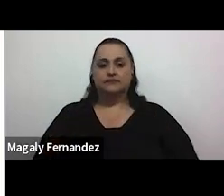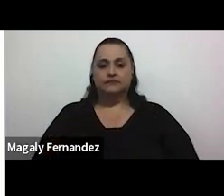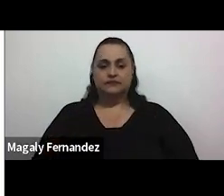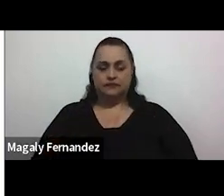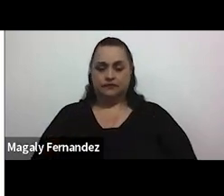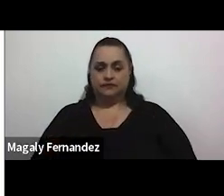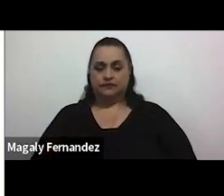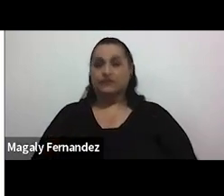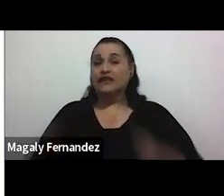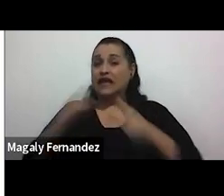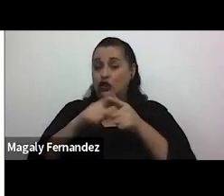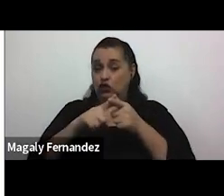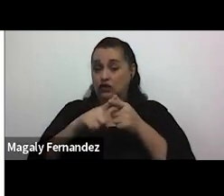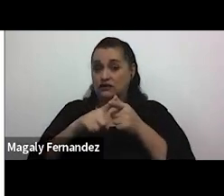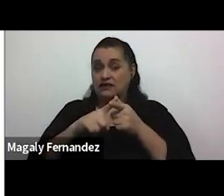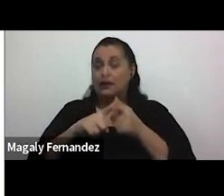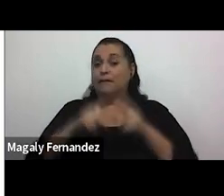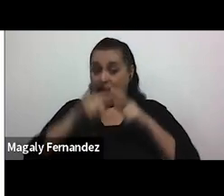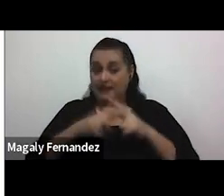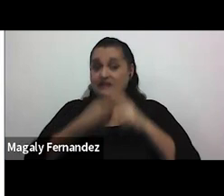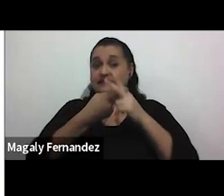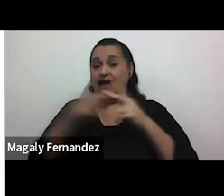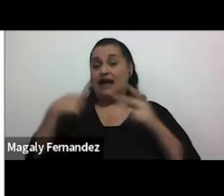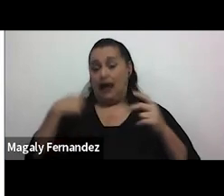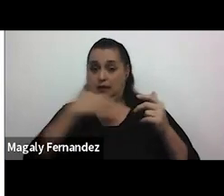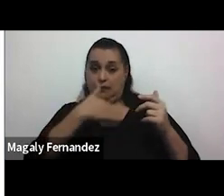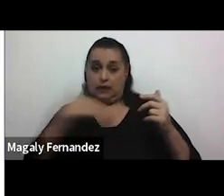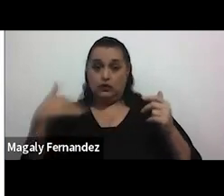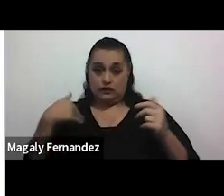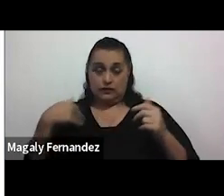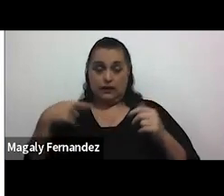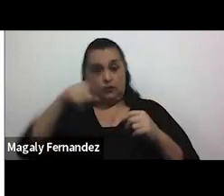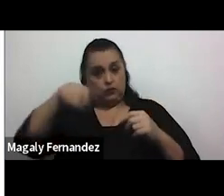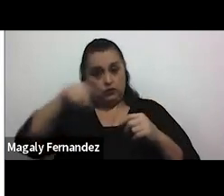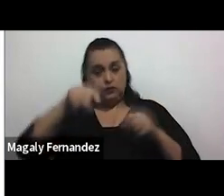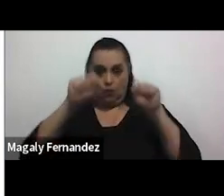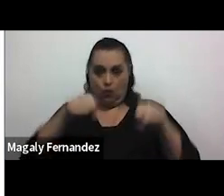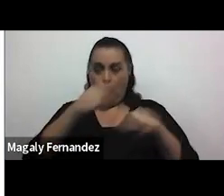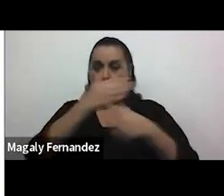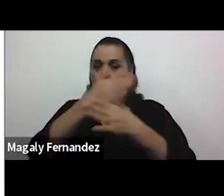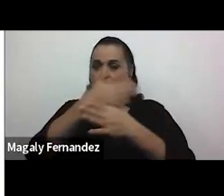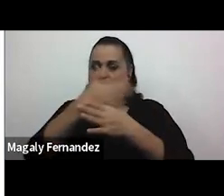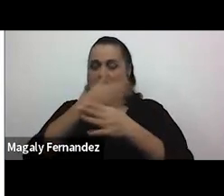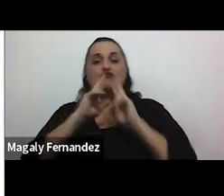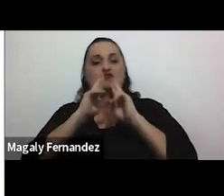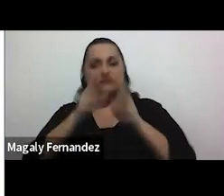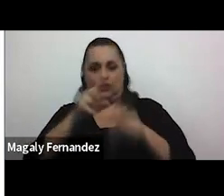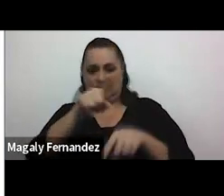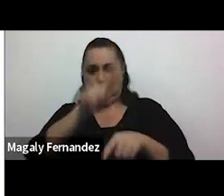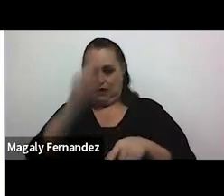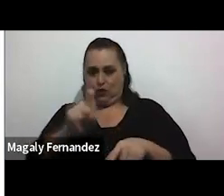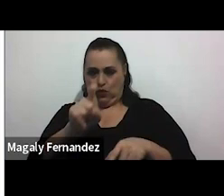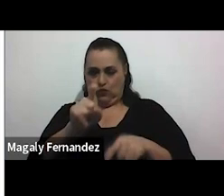Entonces, para iniciar, me gustaría que pudiésemos compartir la respuesta a esta pregunta.